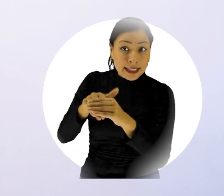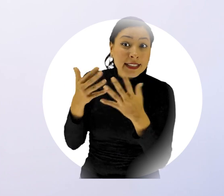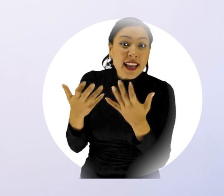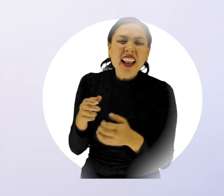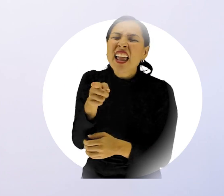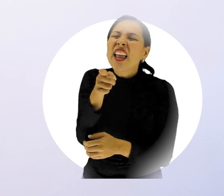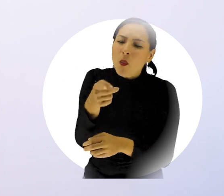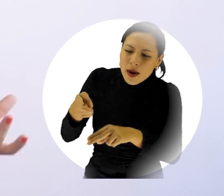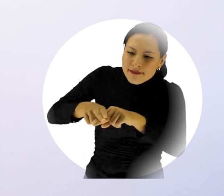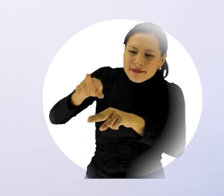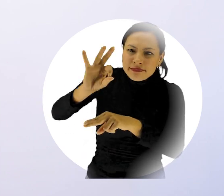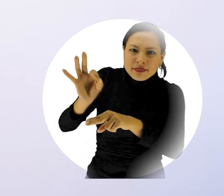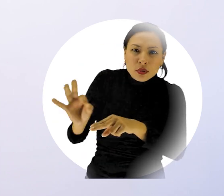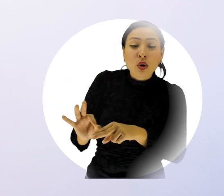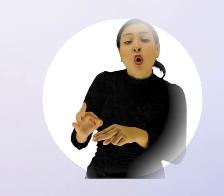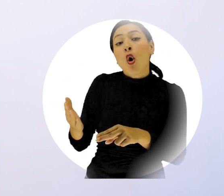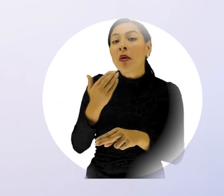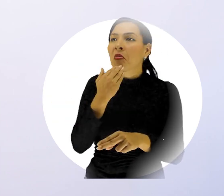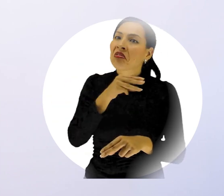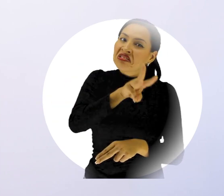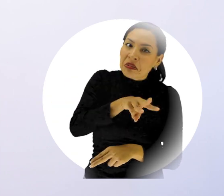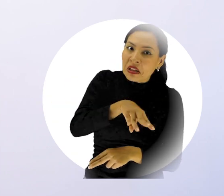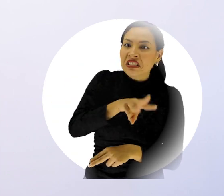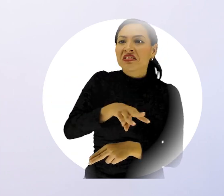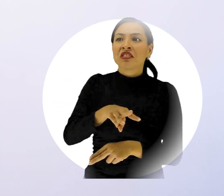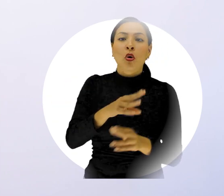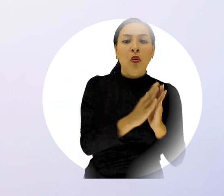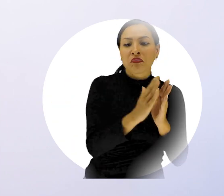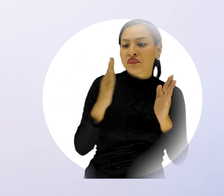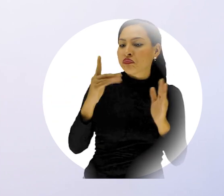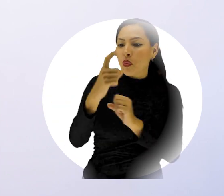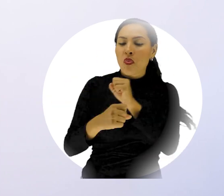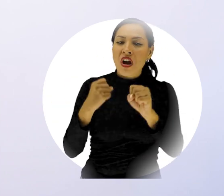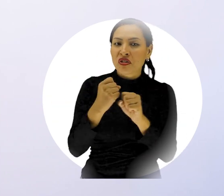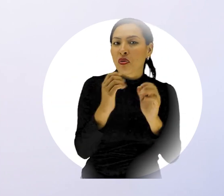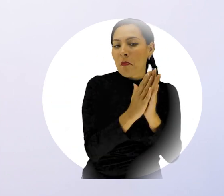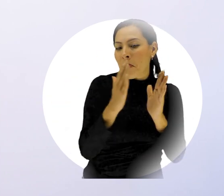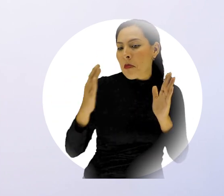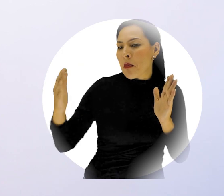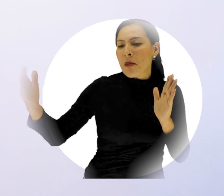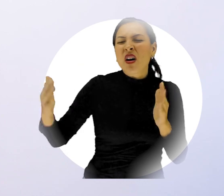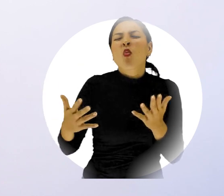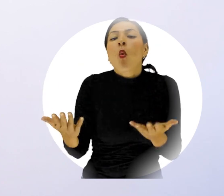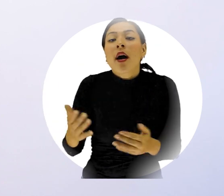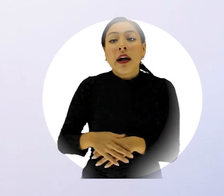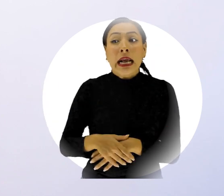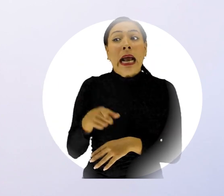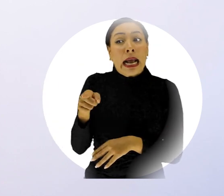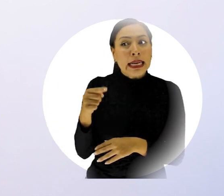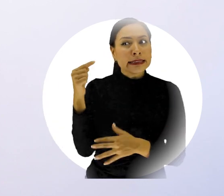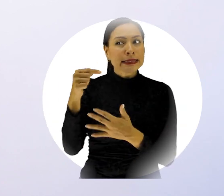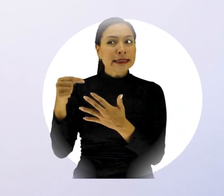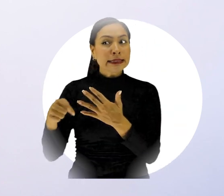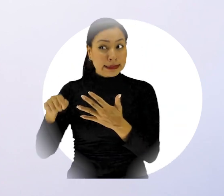¿Y en qué periodicidad? ¿Mensual, trimestral o anual? Y tercero, el nivel de riesgo que estás dispuesto a asumir. En este punto, cabe